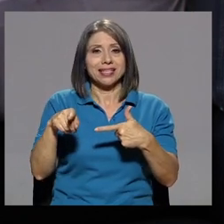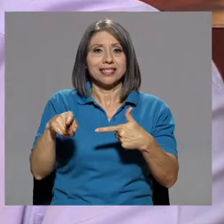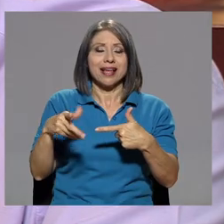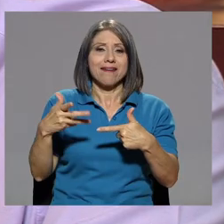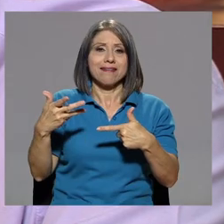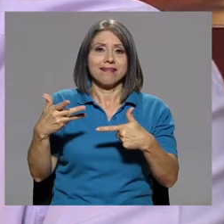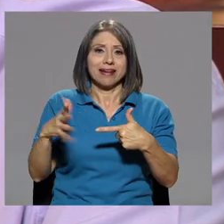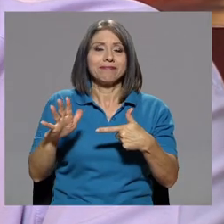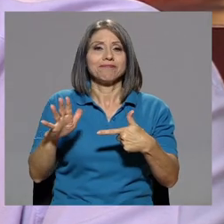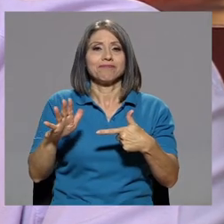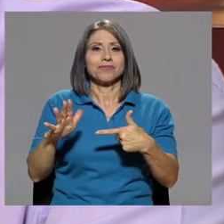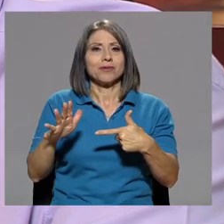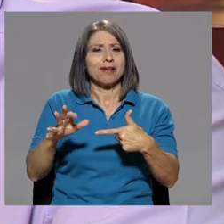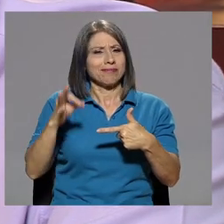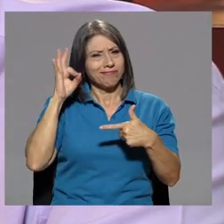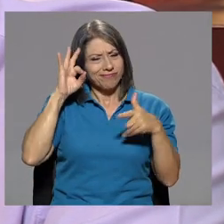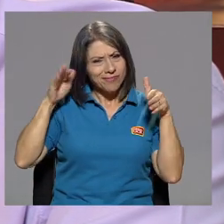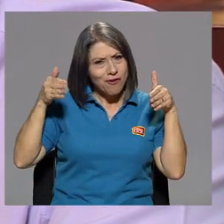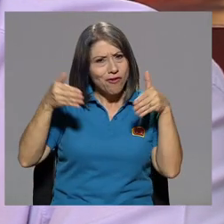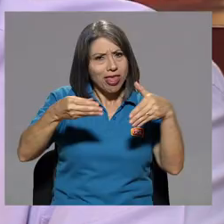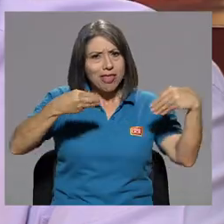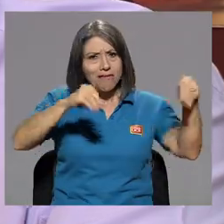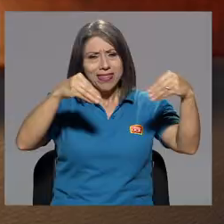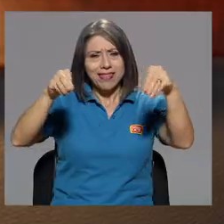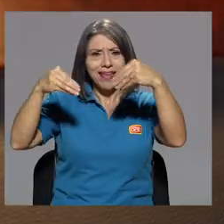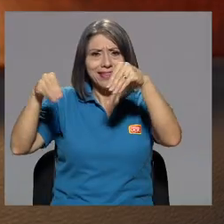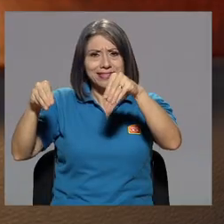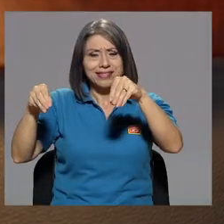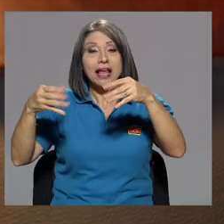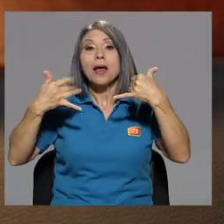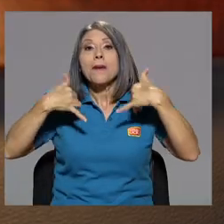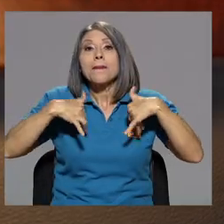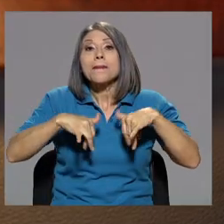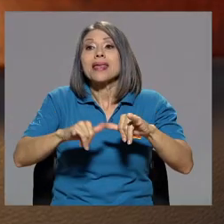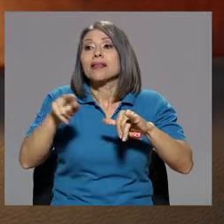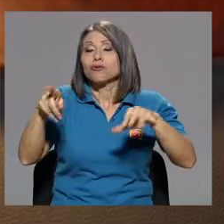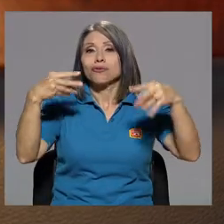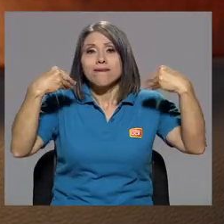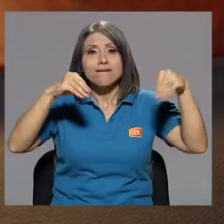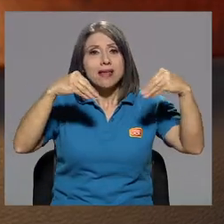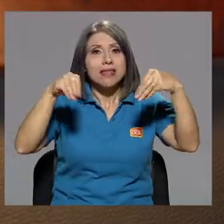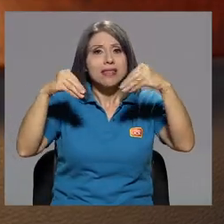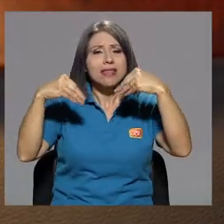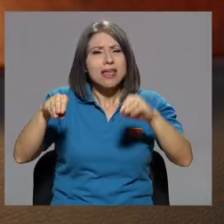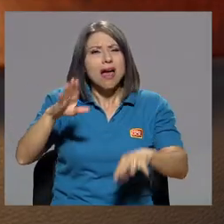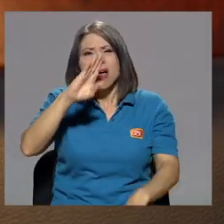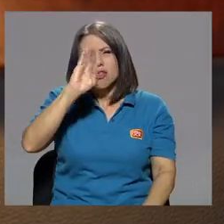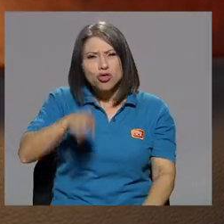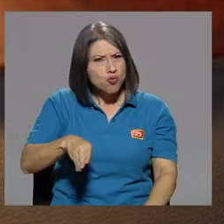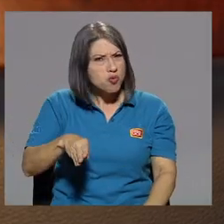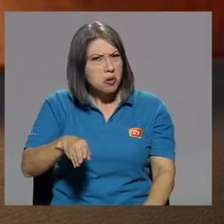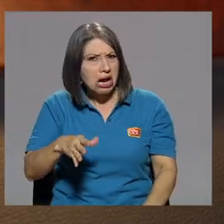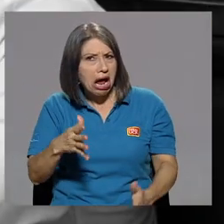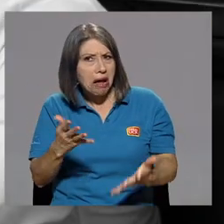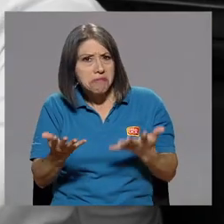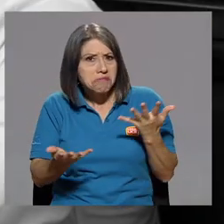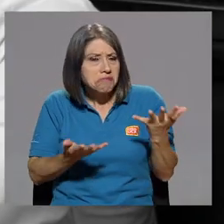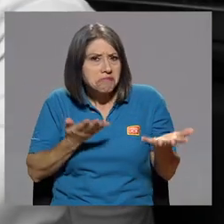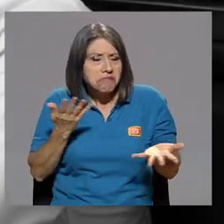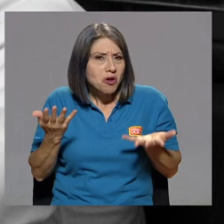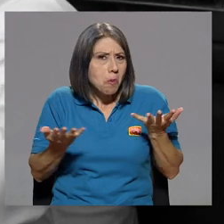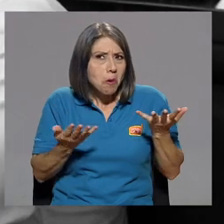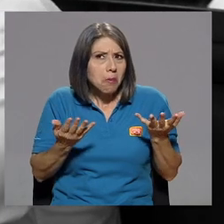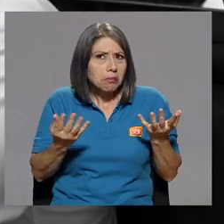de lleno dedicándose a las ventas. Mientras se dedicaba a esas ventas, ¿nunca le aparecieron